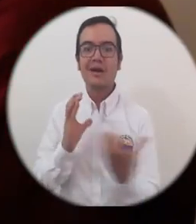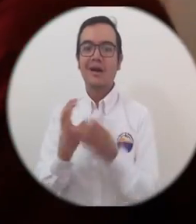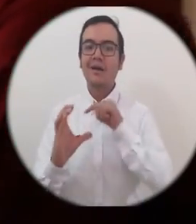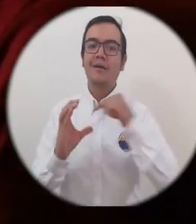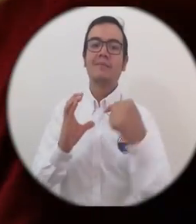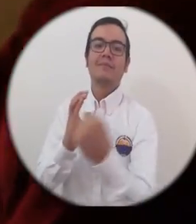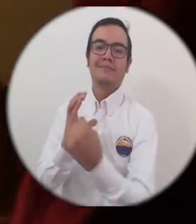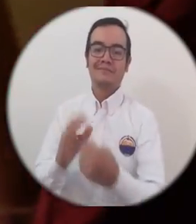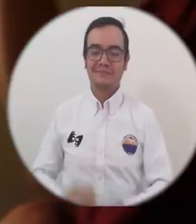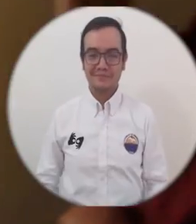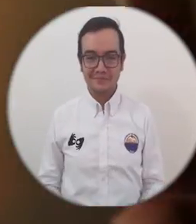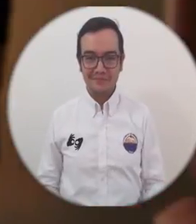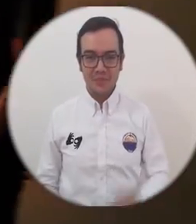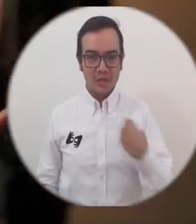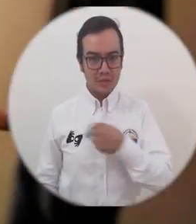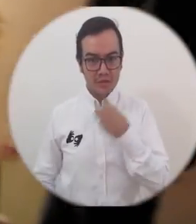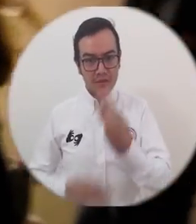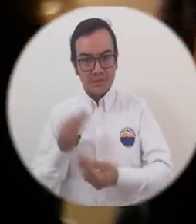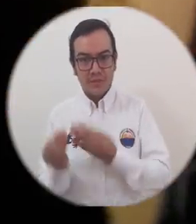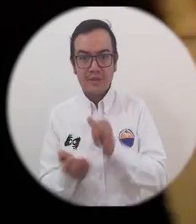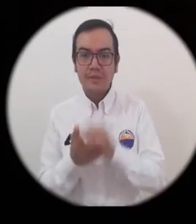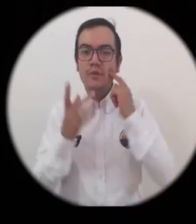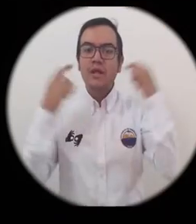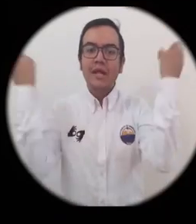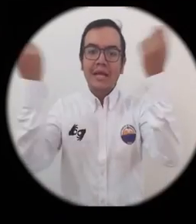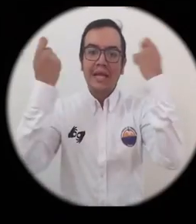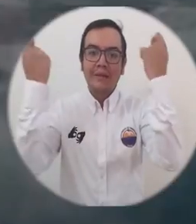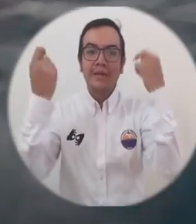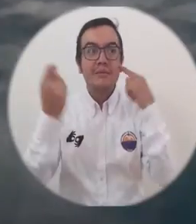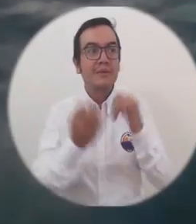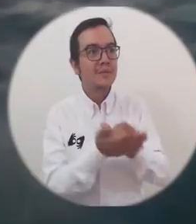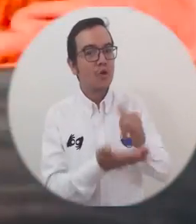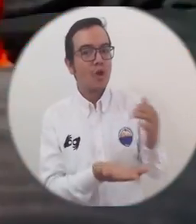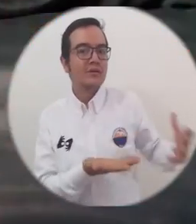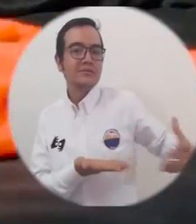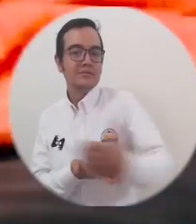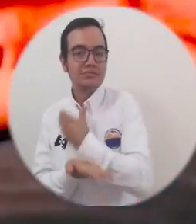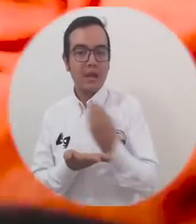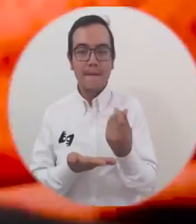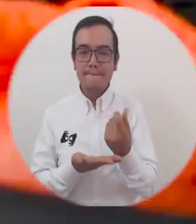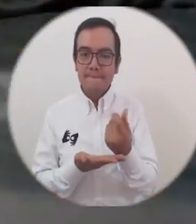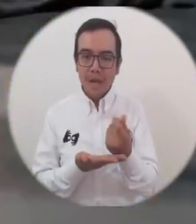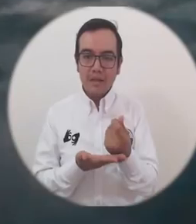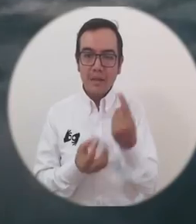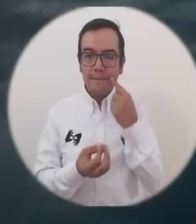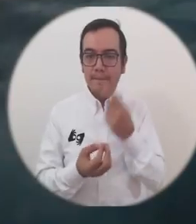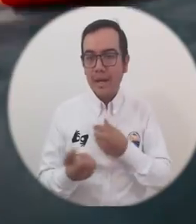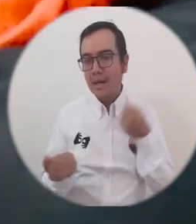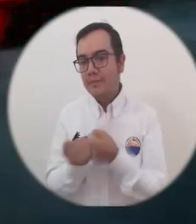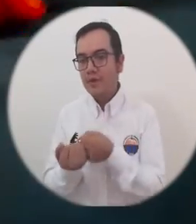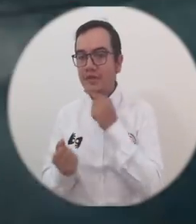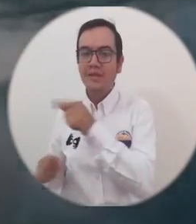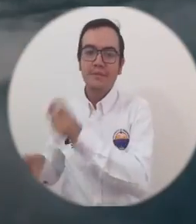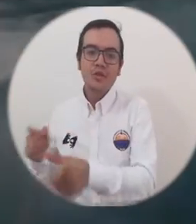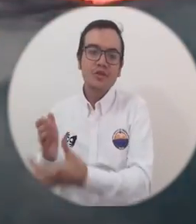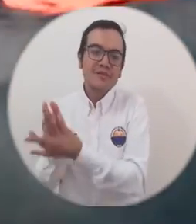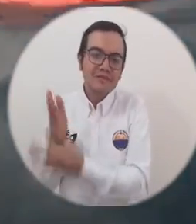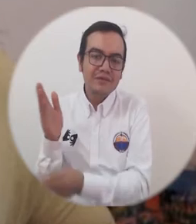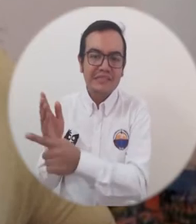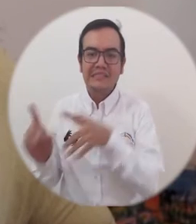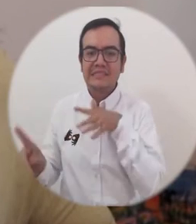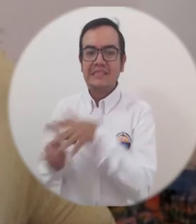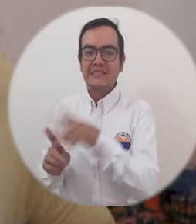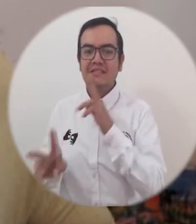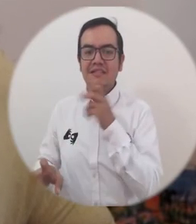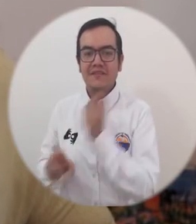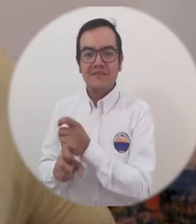participar. Hemos diseñado una campaña de crowdfunding para recoger recursos para los más afectados por el COVID-19. Y